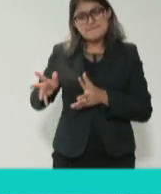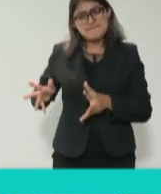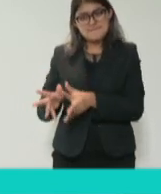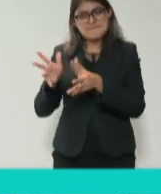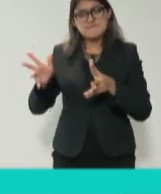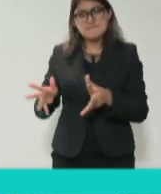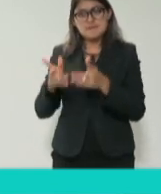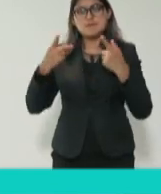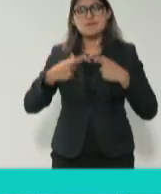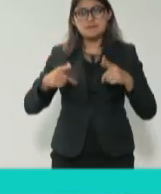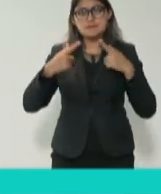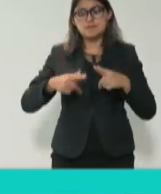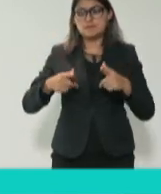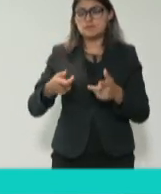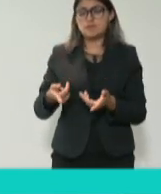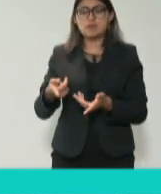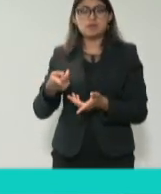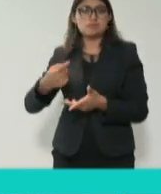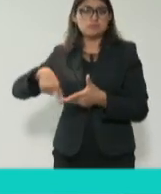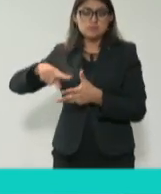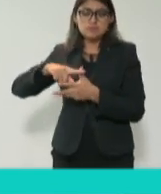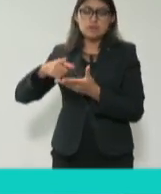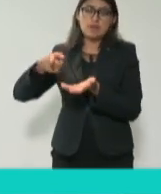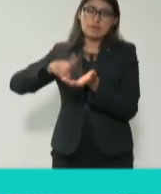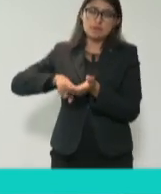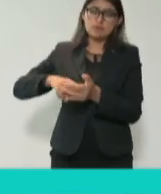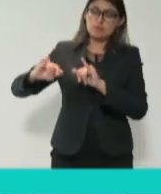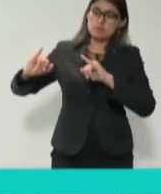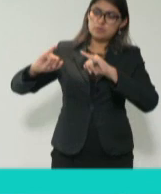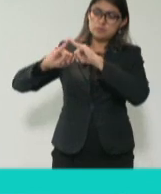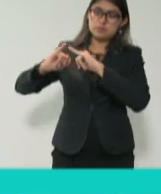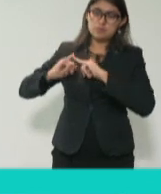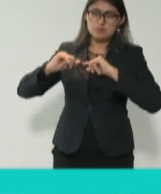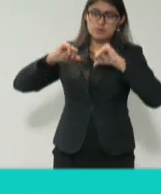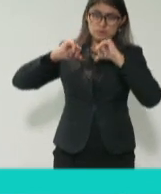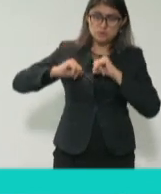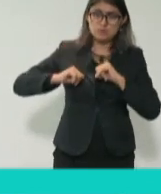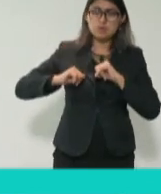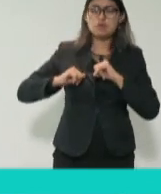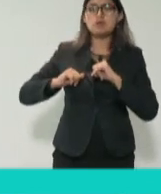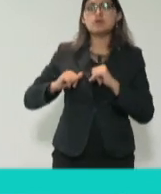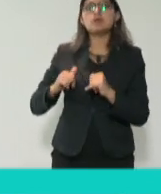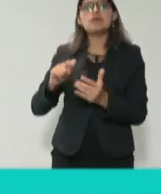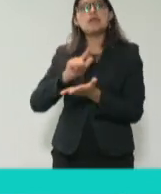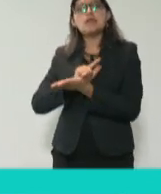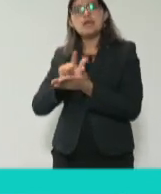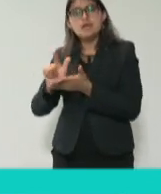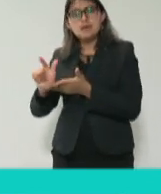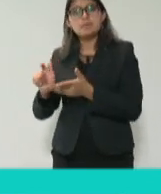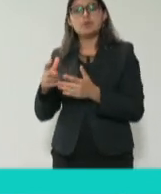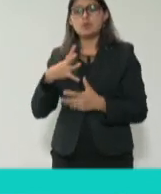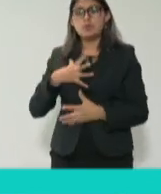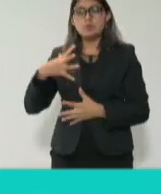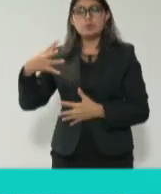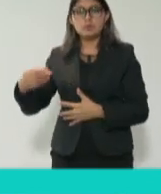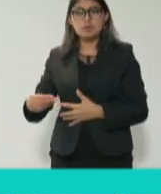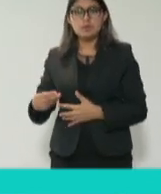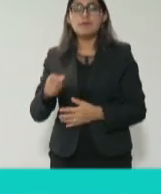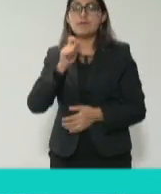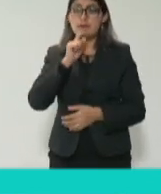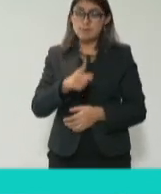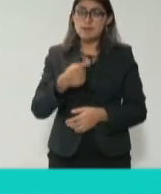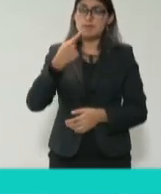cultura de las instituciones hacer los cambios internos inducir a los cambios internos y sobre todo a denunciar